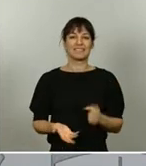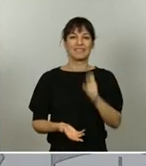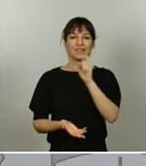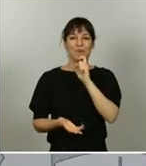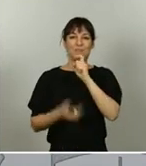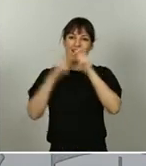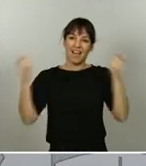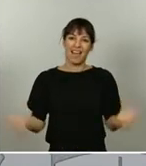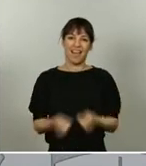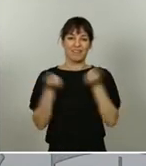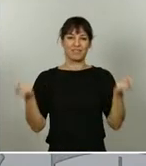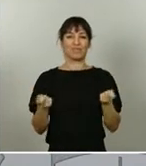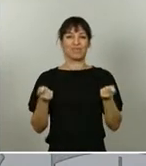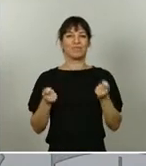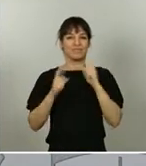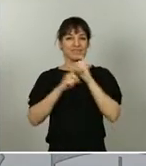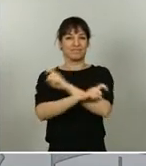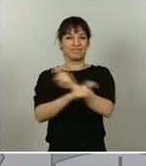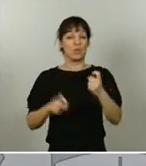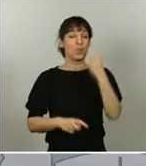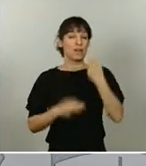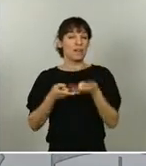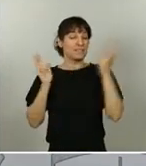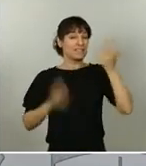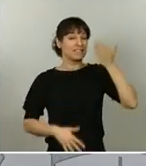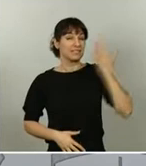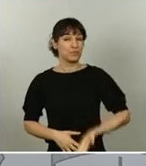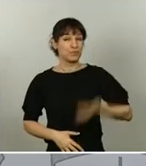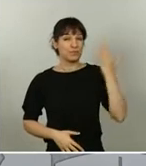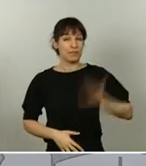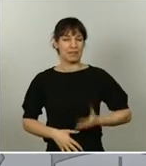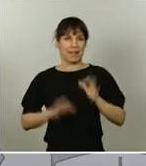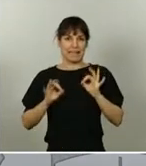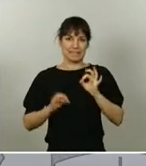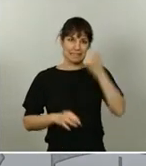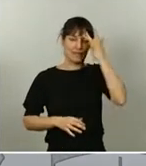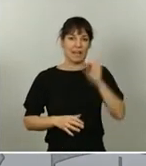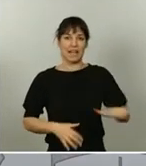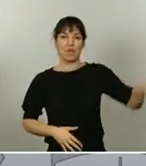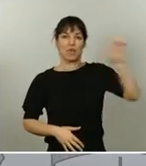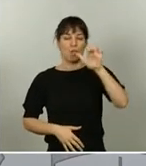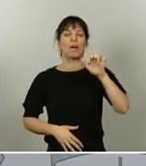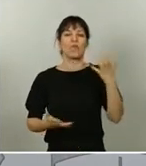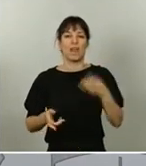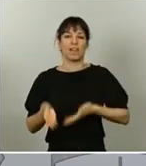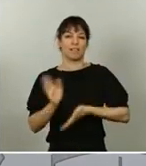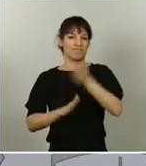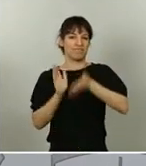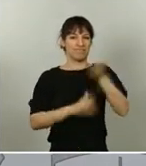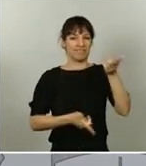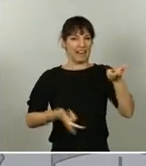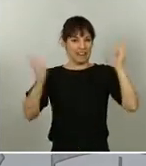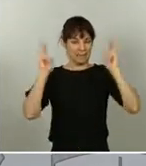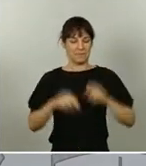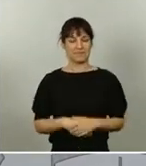del restablecimiento de una de las libertades fundamentales que definen el ideal europeo. Por eso, en consonancia con los criterios de la